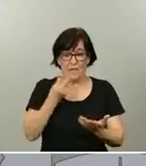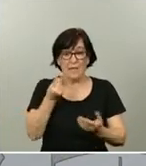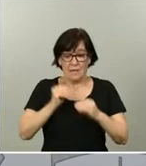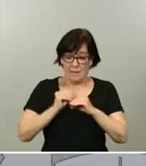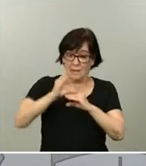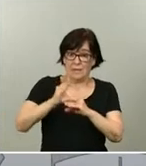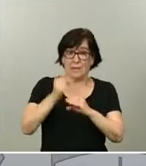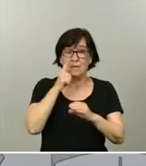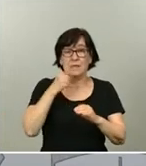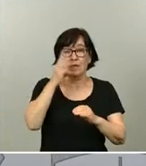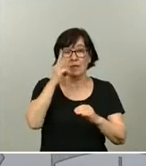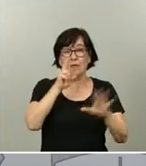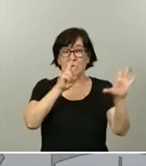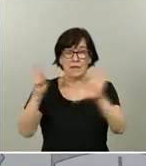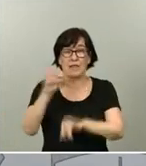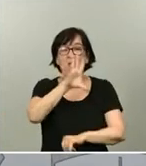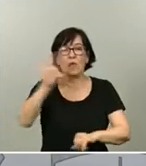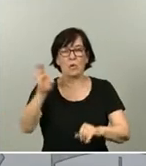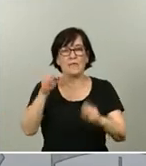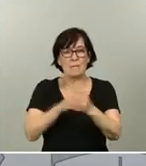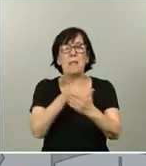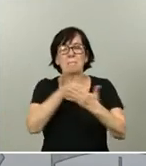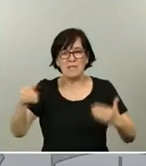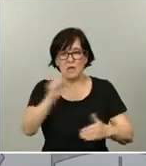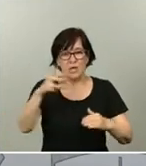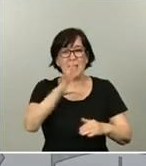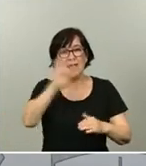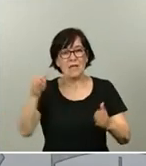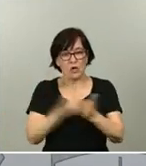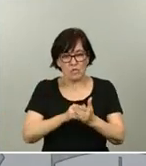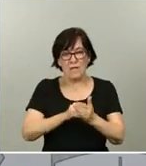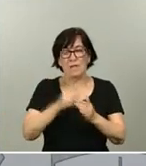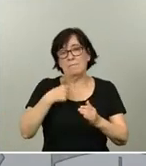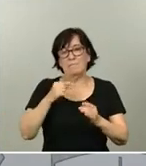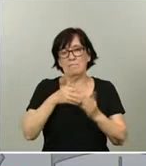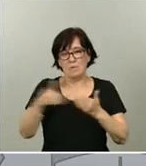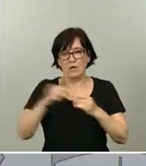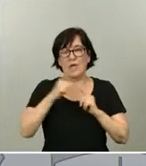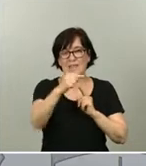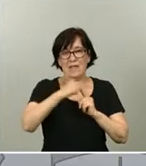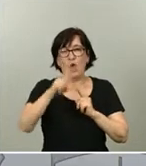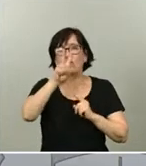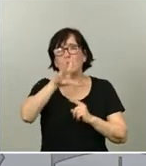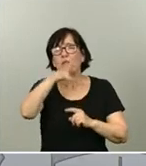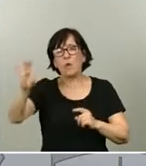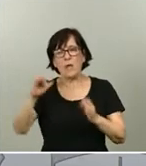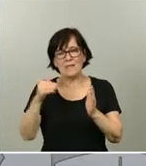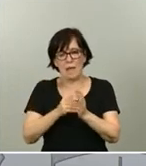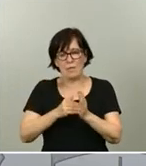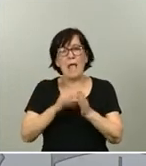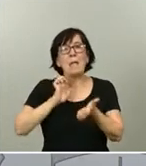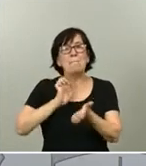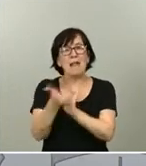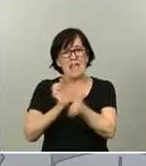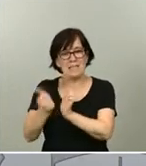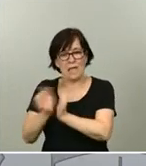asciende a 750.000 millones de euros, 500.000 millones de euros en transferencias directas, 250.000, como saben, en préstamos. Están